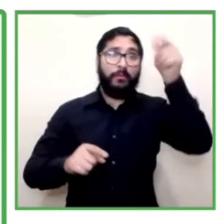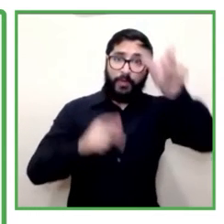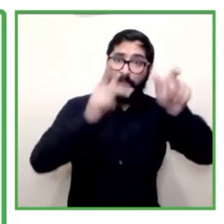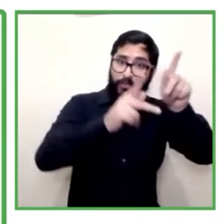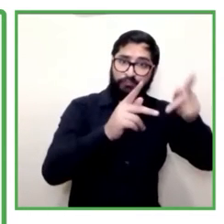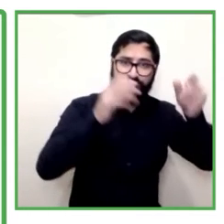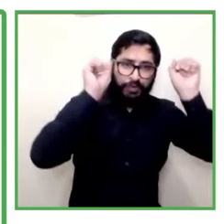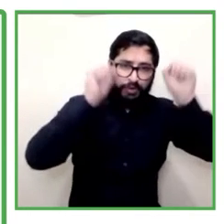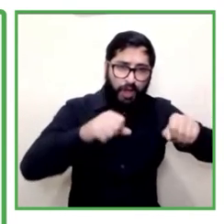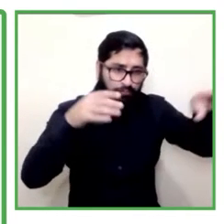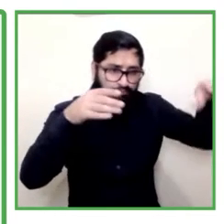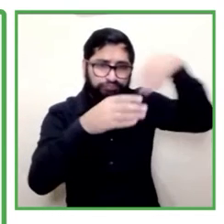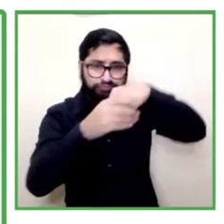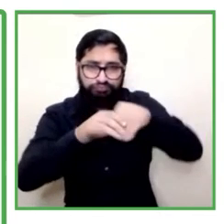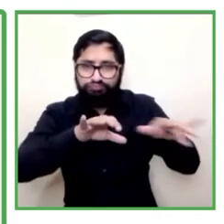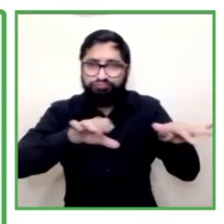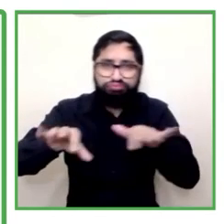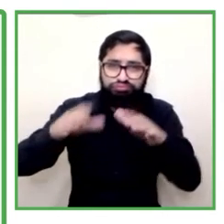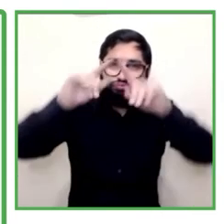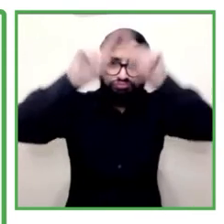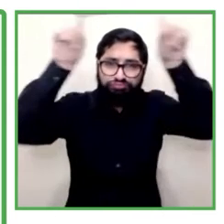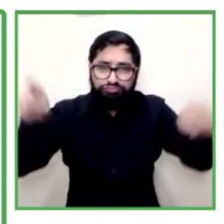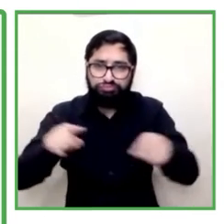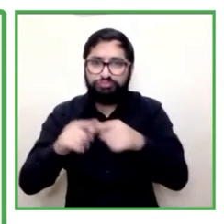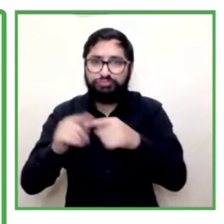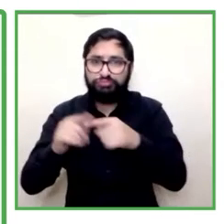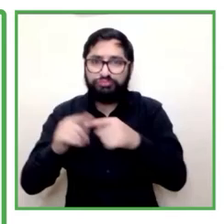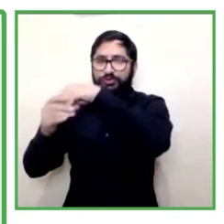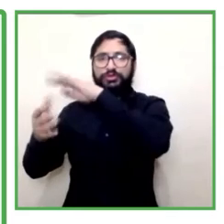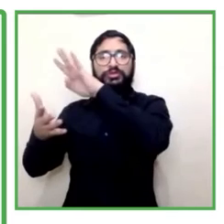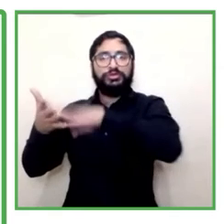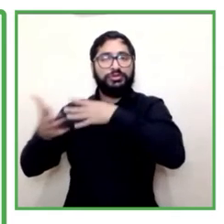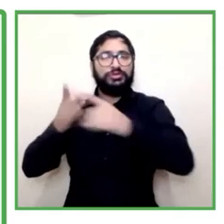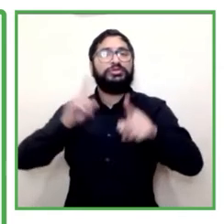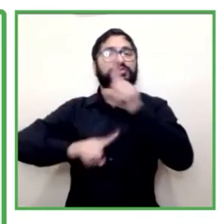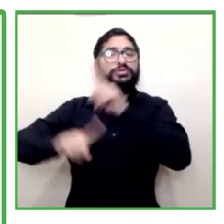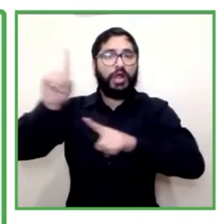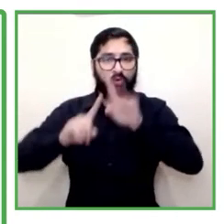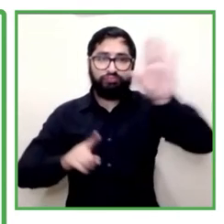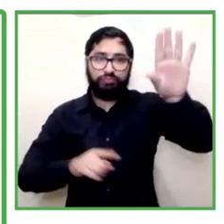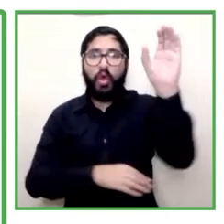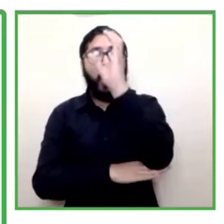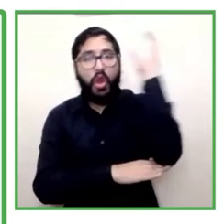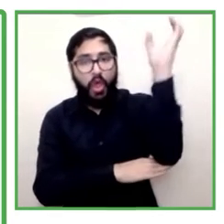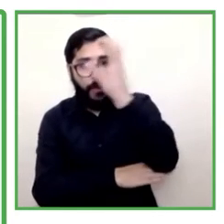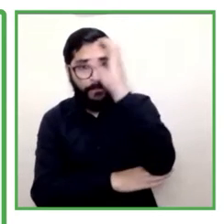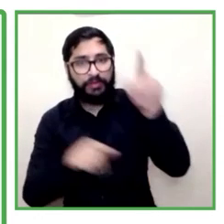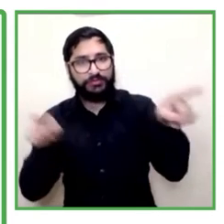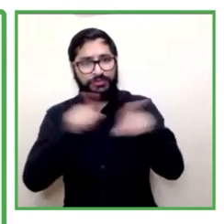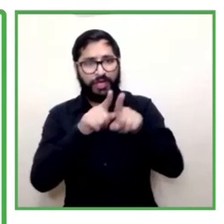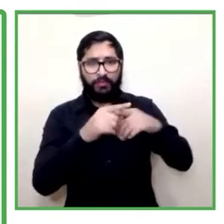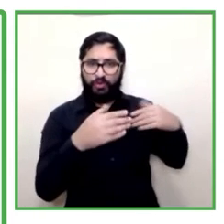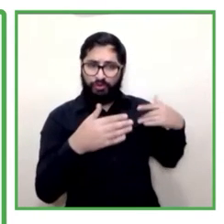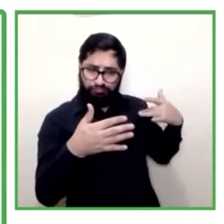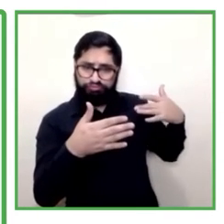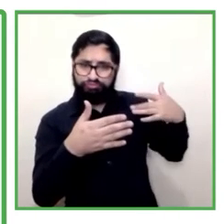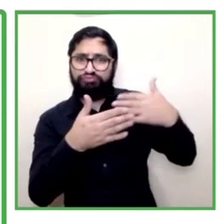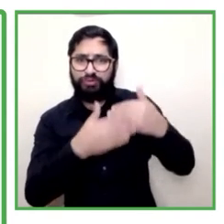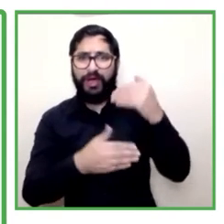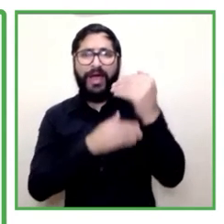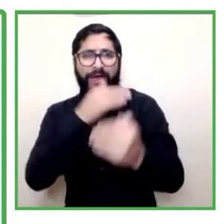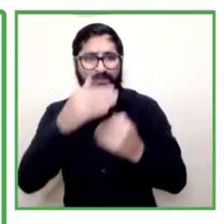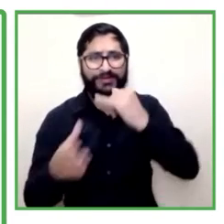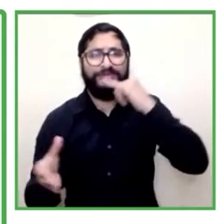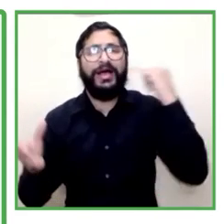colombiana y GIF hemos venido avanzando para promover la inclusión en este acceso a la información y la comunicación. Bueno, la política